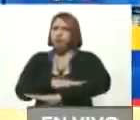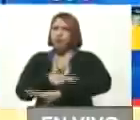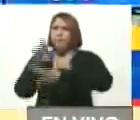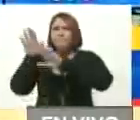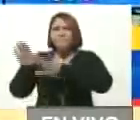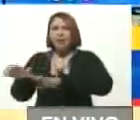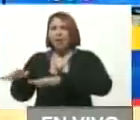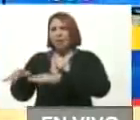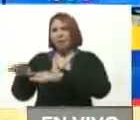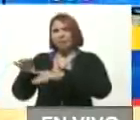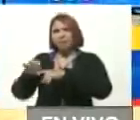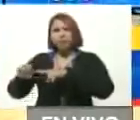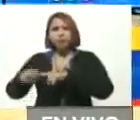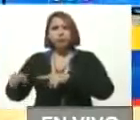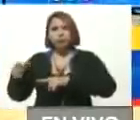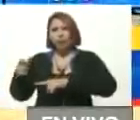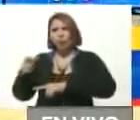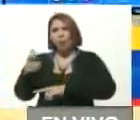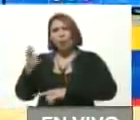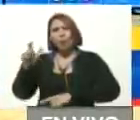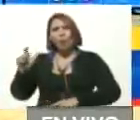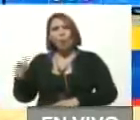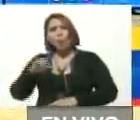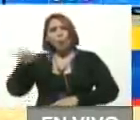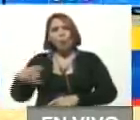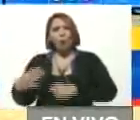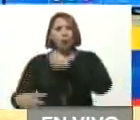vendepatria, Guaidó y compañía.